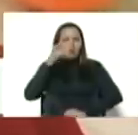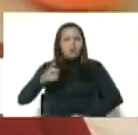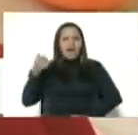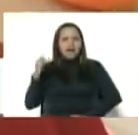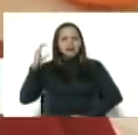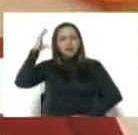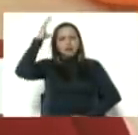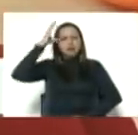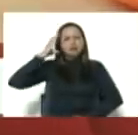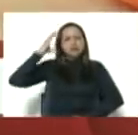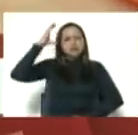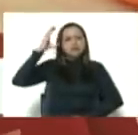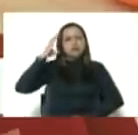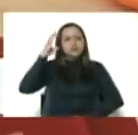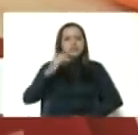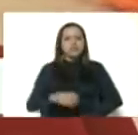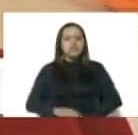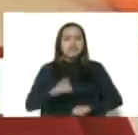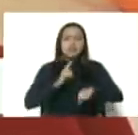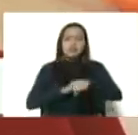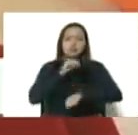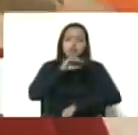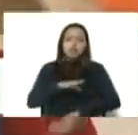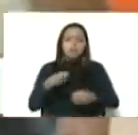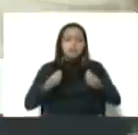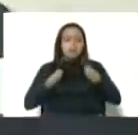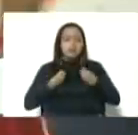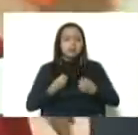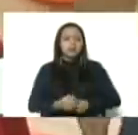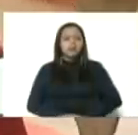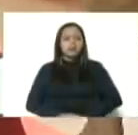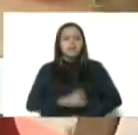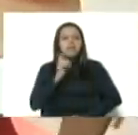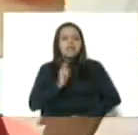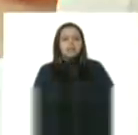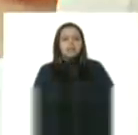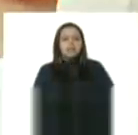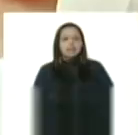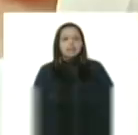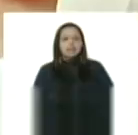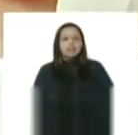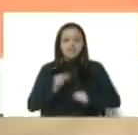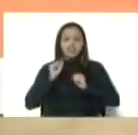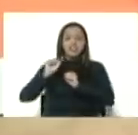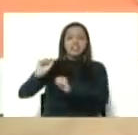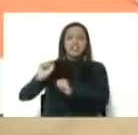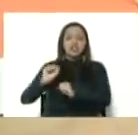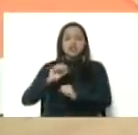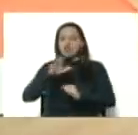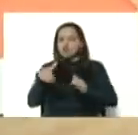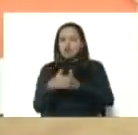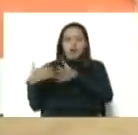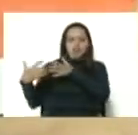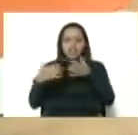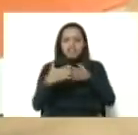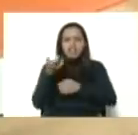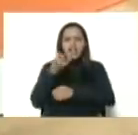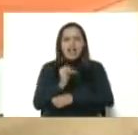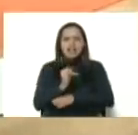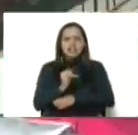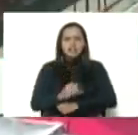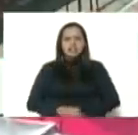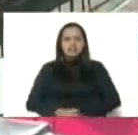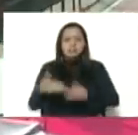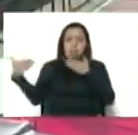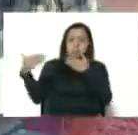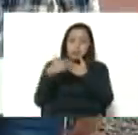consciente del momento histórico que vivimos, pero también de cual debe ser una de estas batallas que nos ha venido imponiendo el